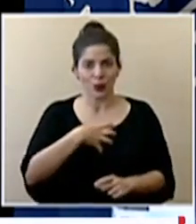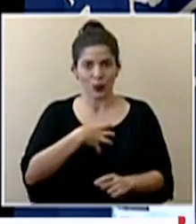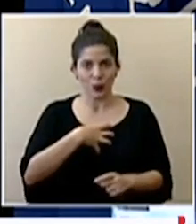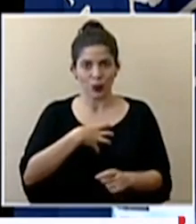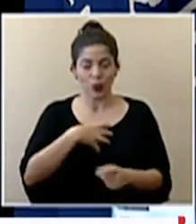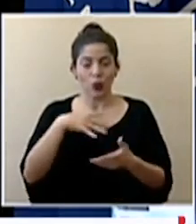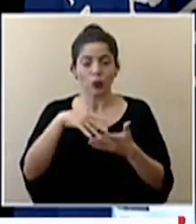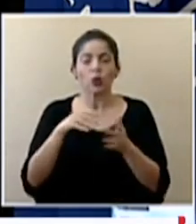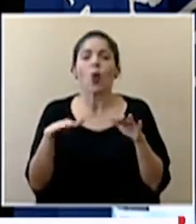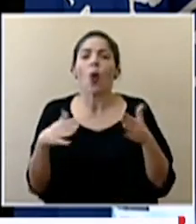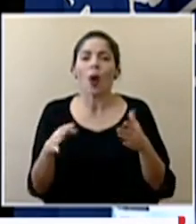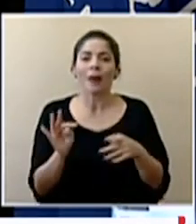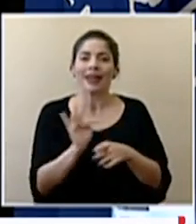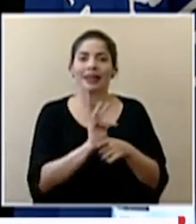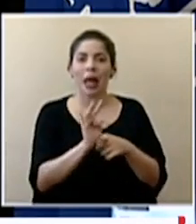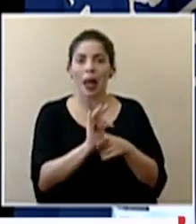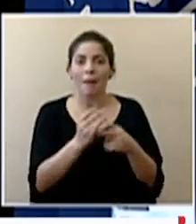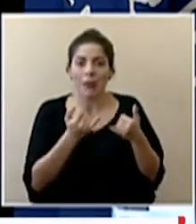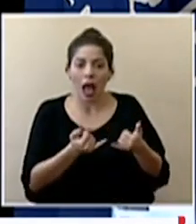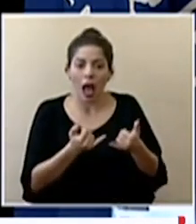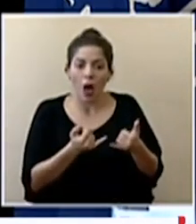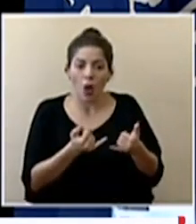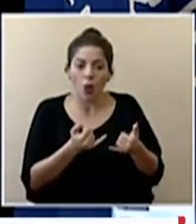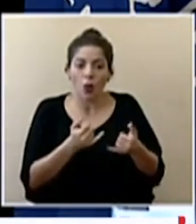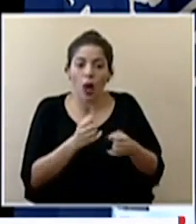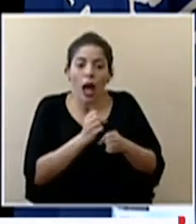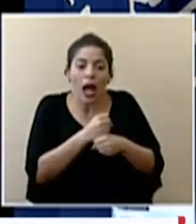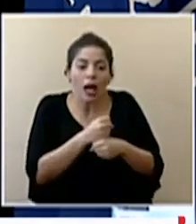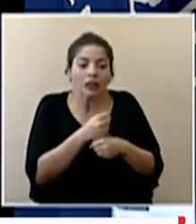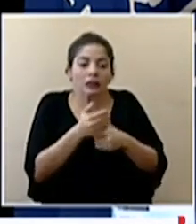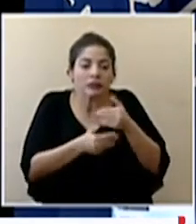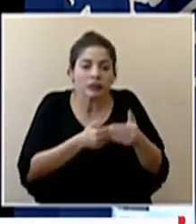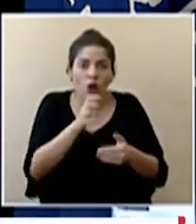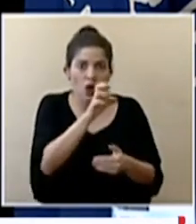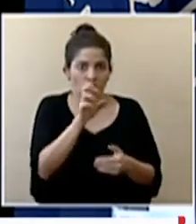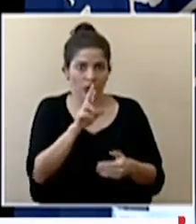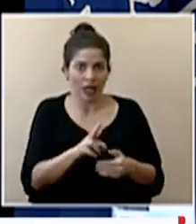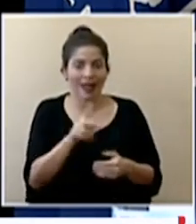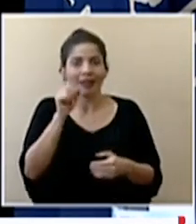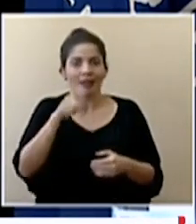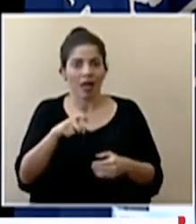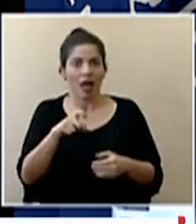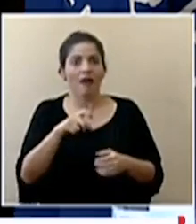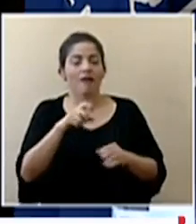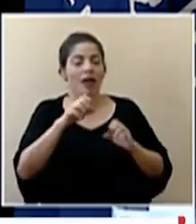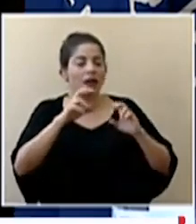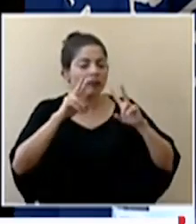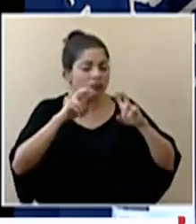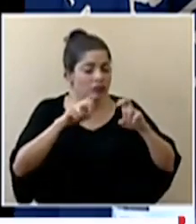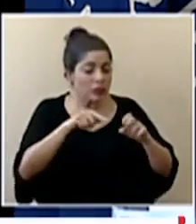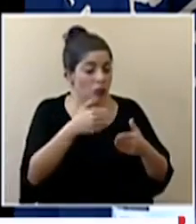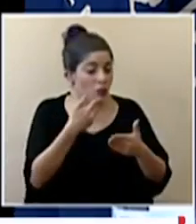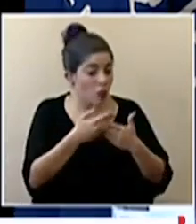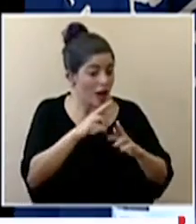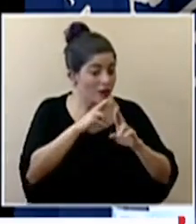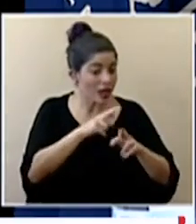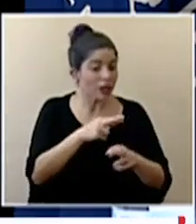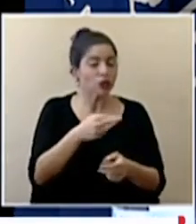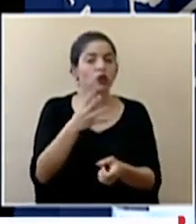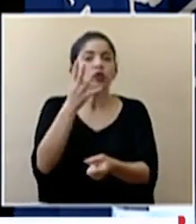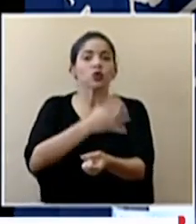con terapias que se están desarrollando en Costa Rica. Vamos a tener que evaluar la eficacia relativa de suero